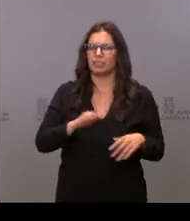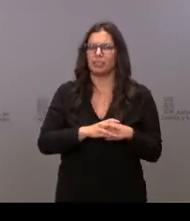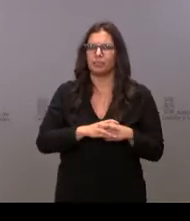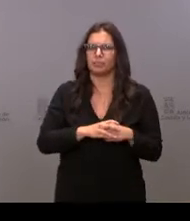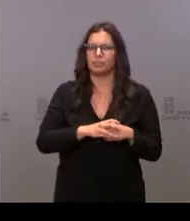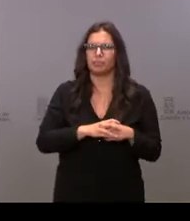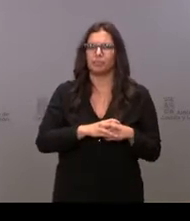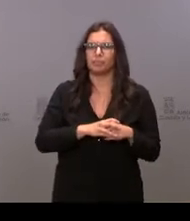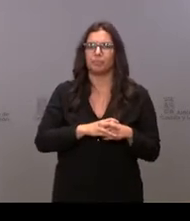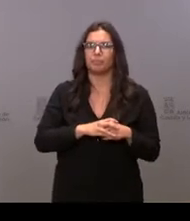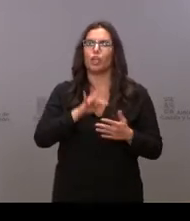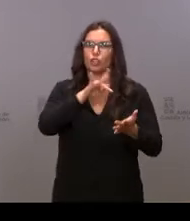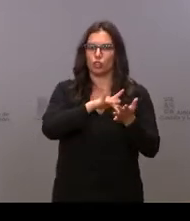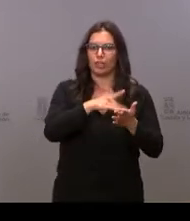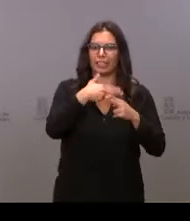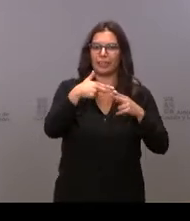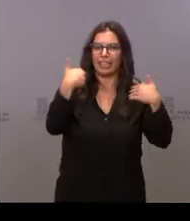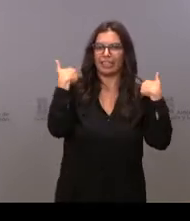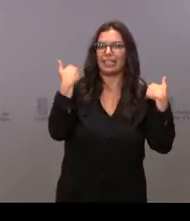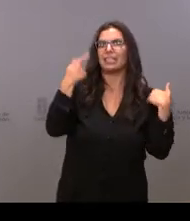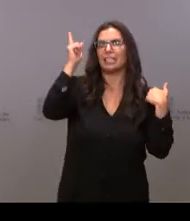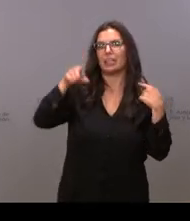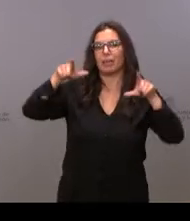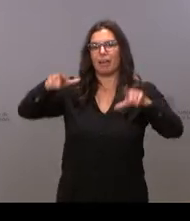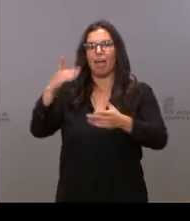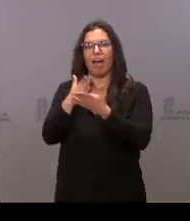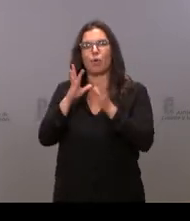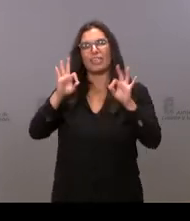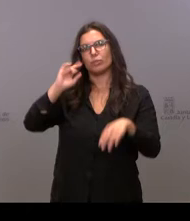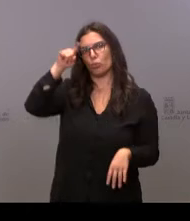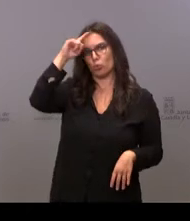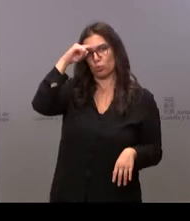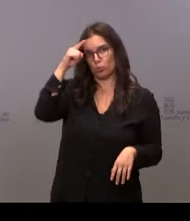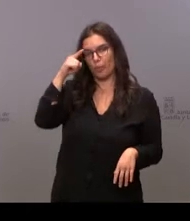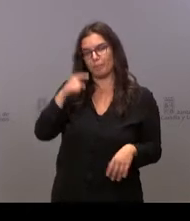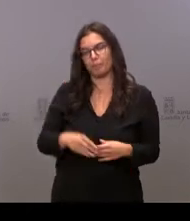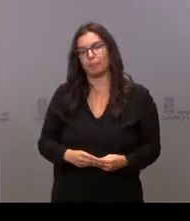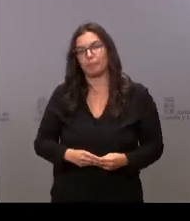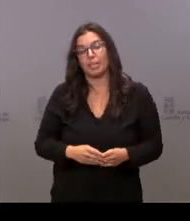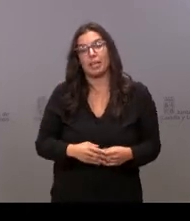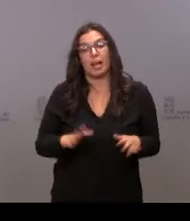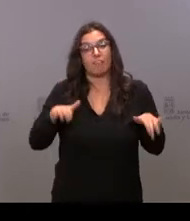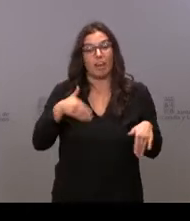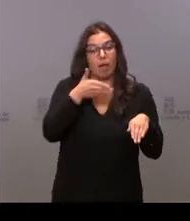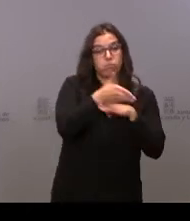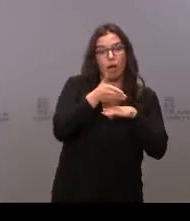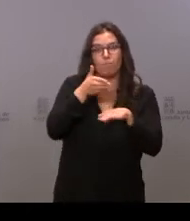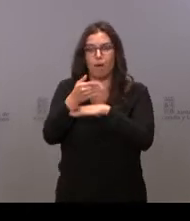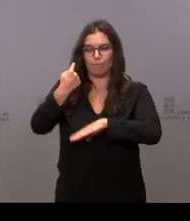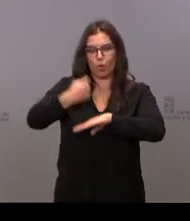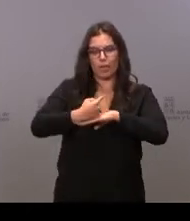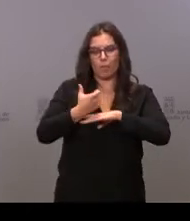Tenemos gimnasia y tenemos aula de cultura. Y pues te obligas a salir